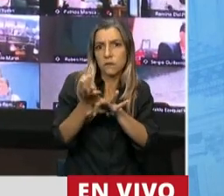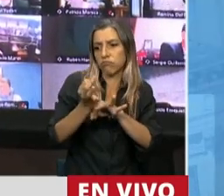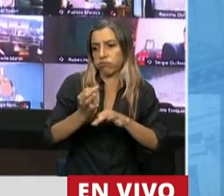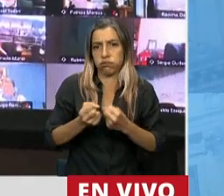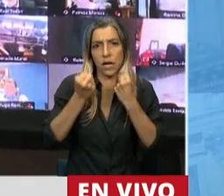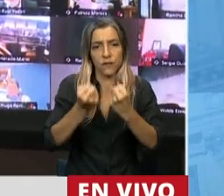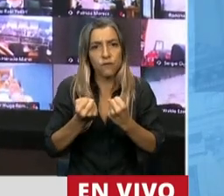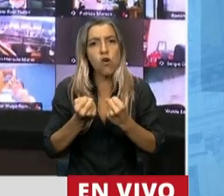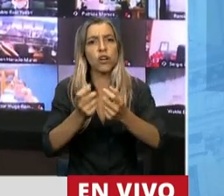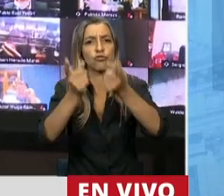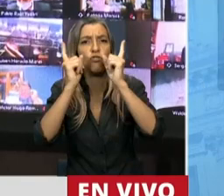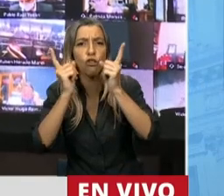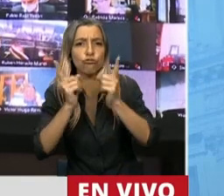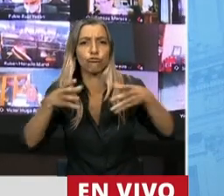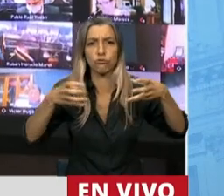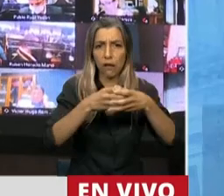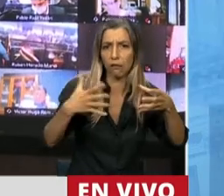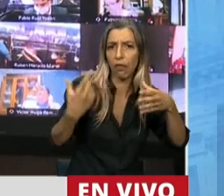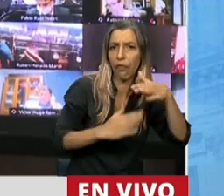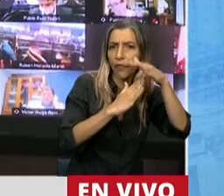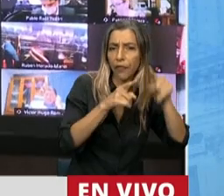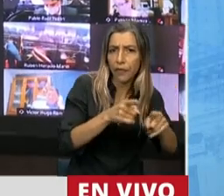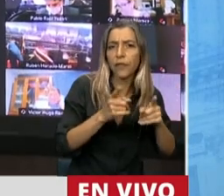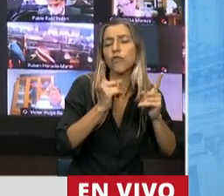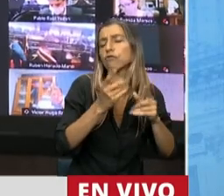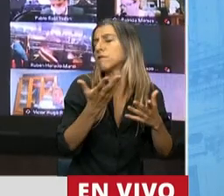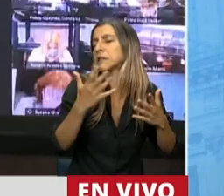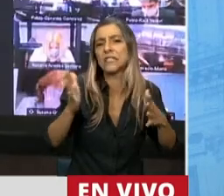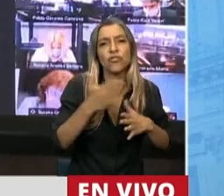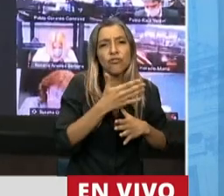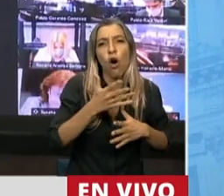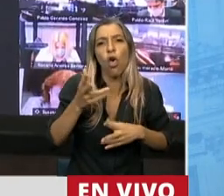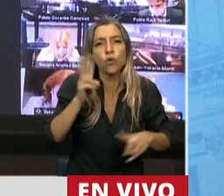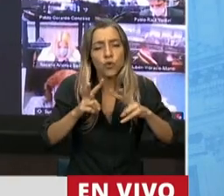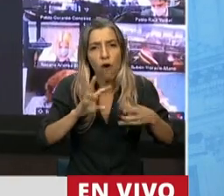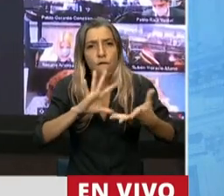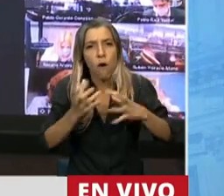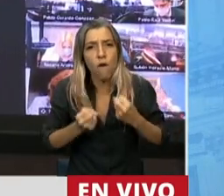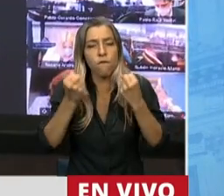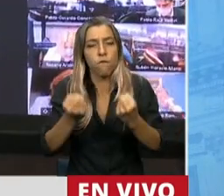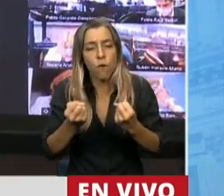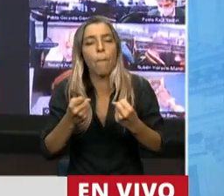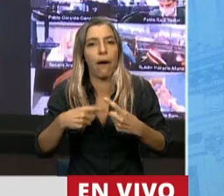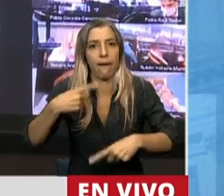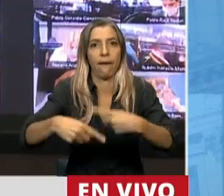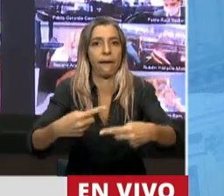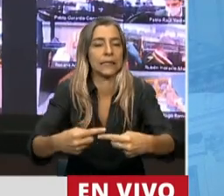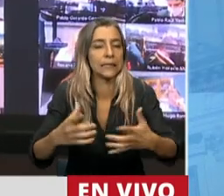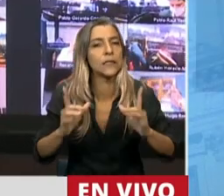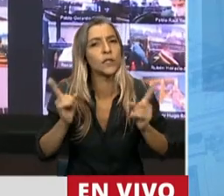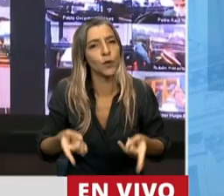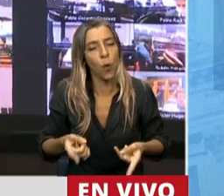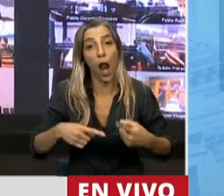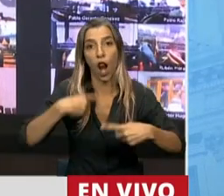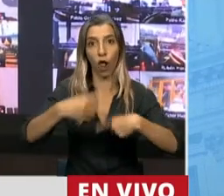equipos de conducción docentes, sin embargo, la frecuencia y la continuidad pedagógica fue muy